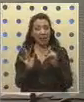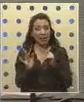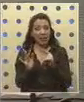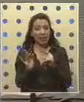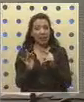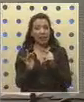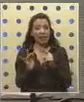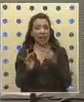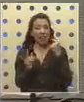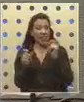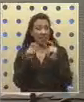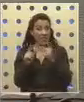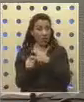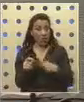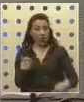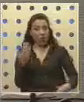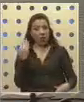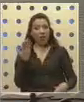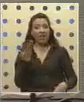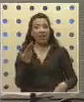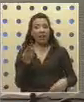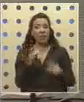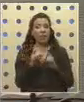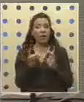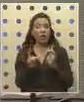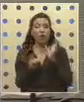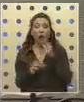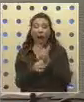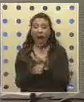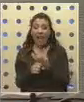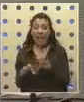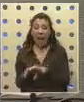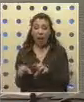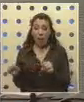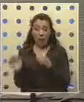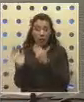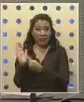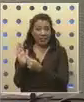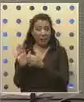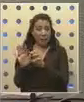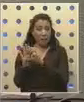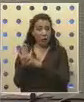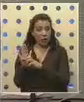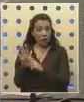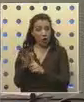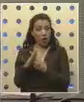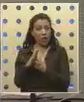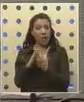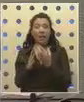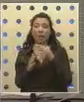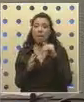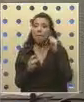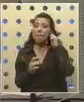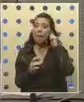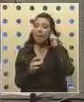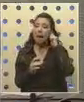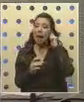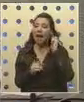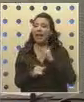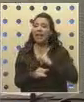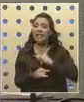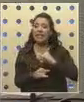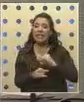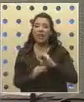defendió el gobierno en su momento, que en caso de no llegar a acuerdo decía el proyecto original es la madre la que